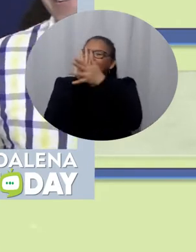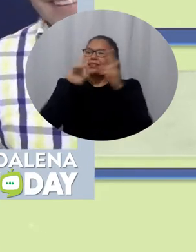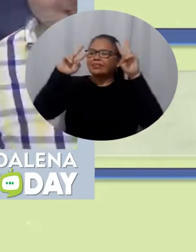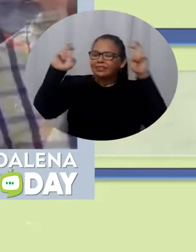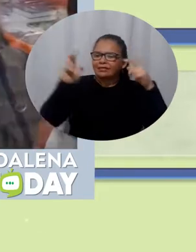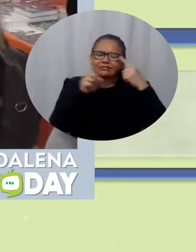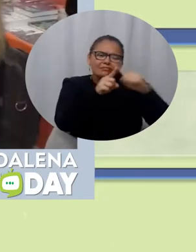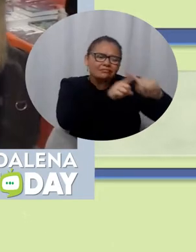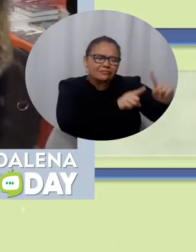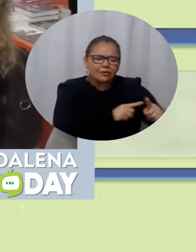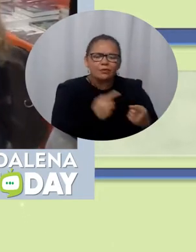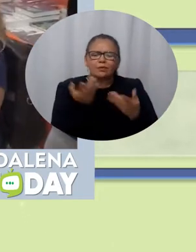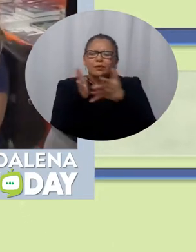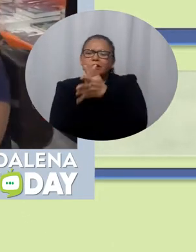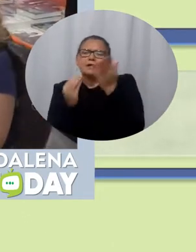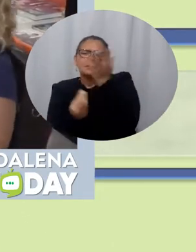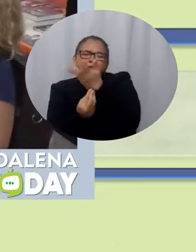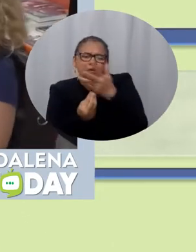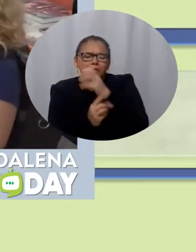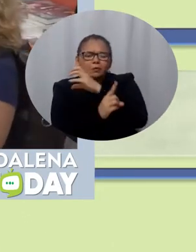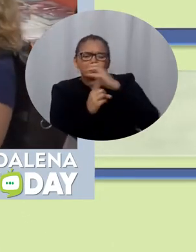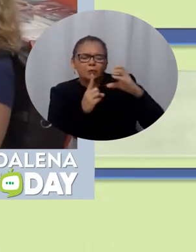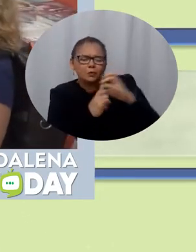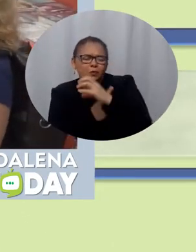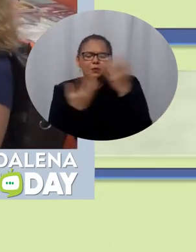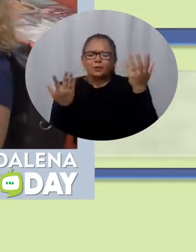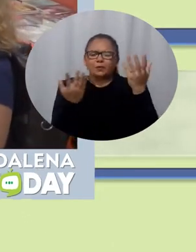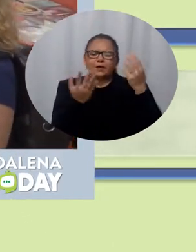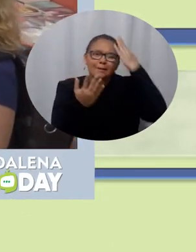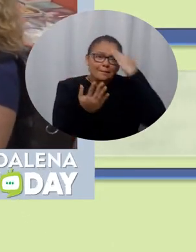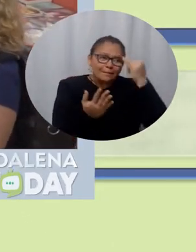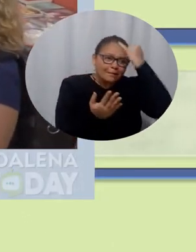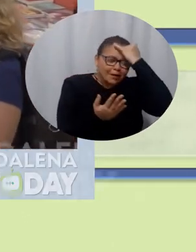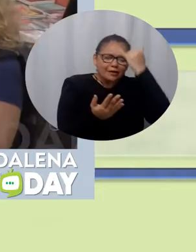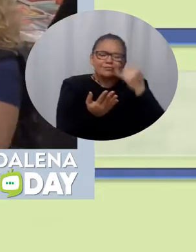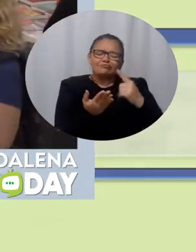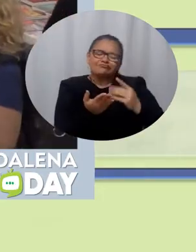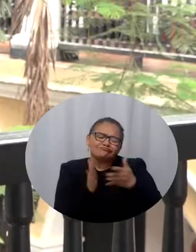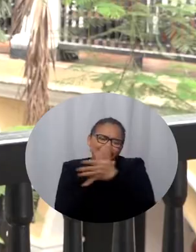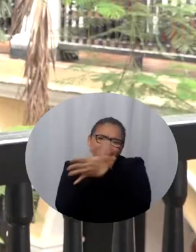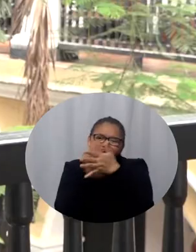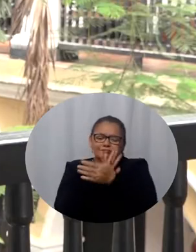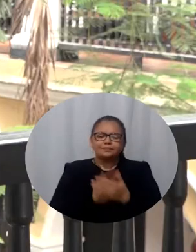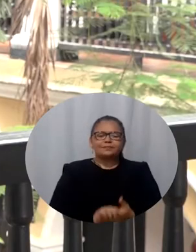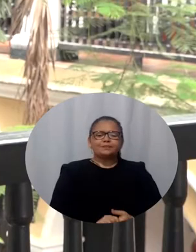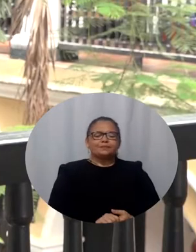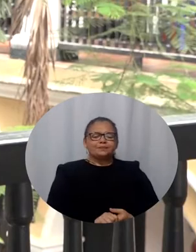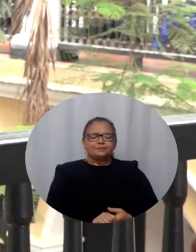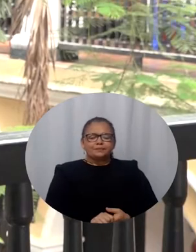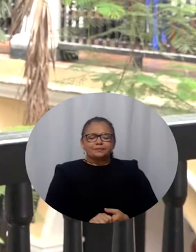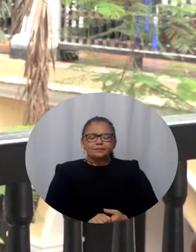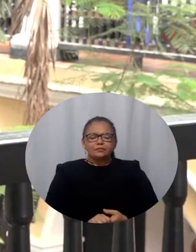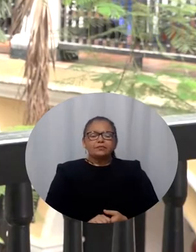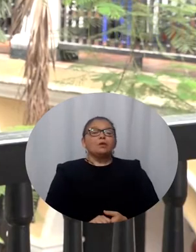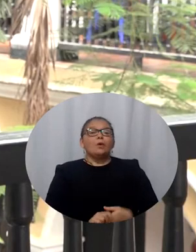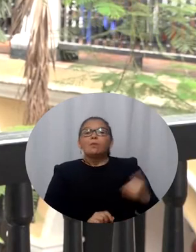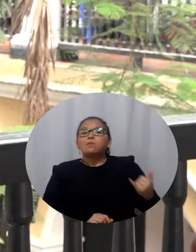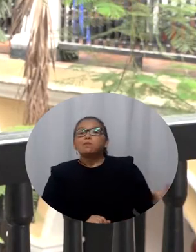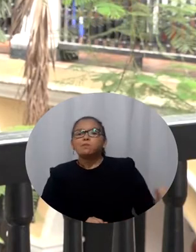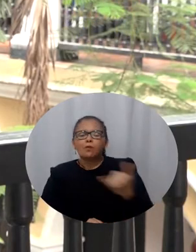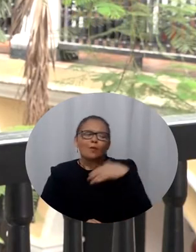del saber, así como textos pedagógicos y del mundo de la literatura, el arte y la cultura. Es un espacio que